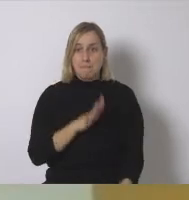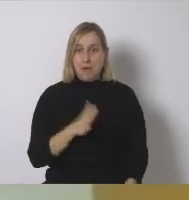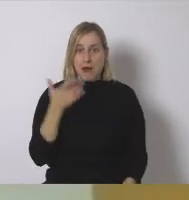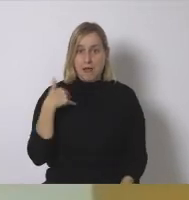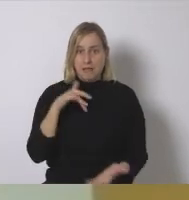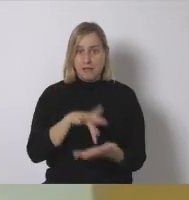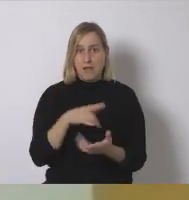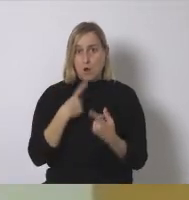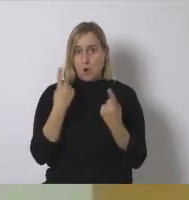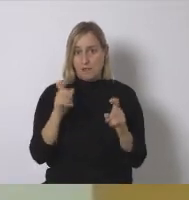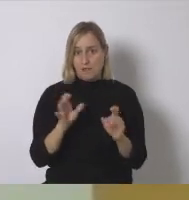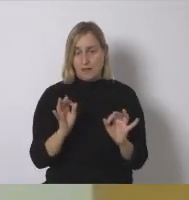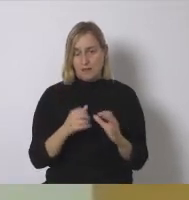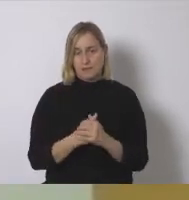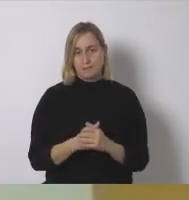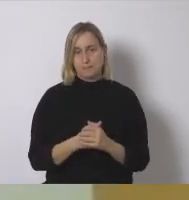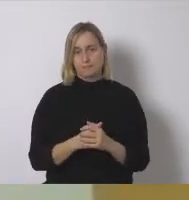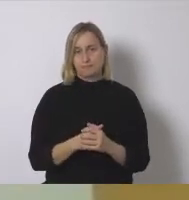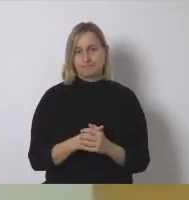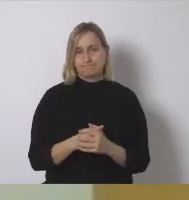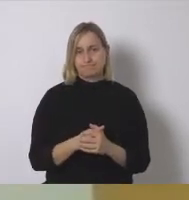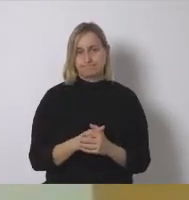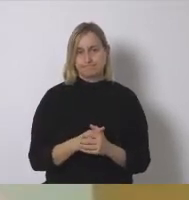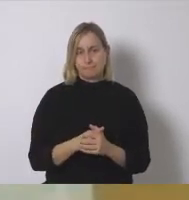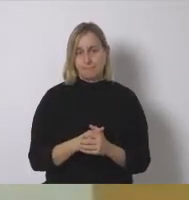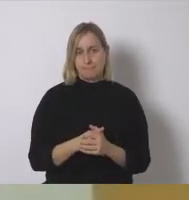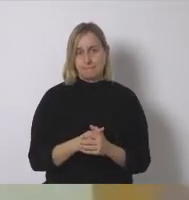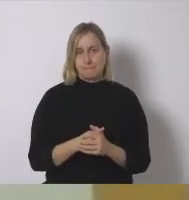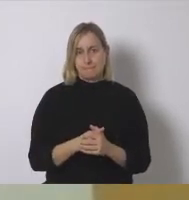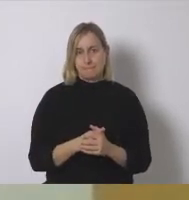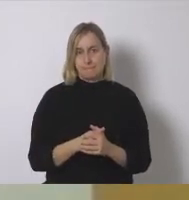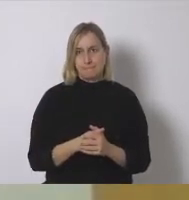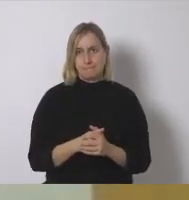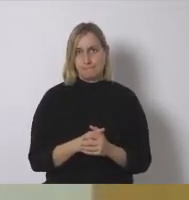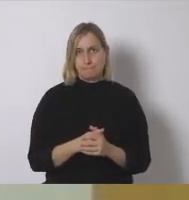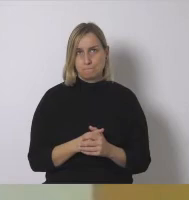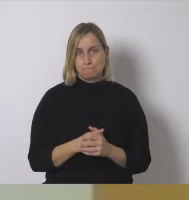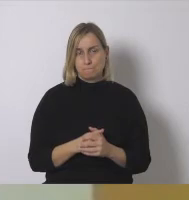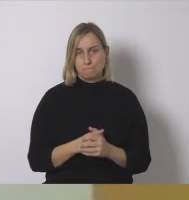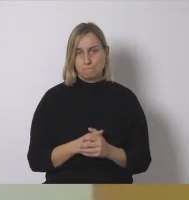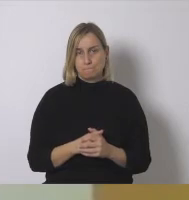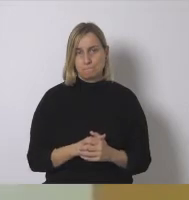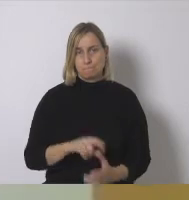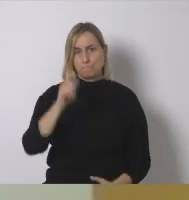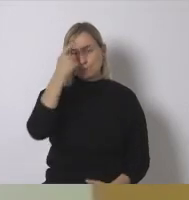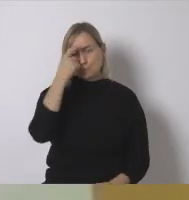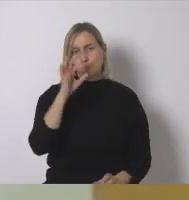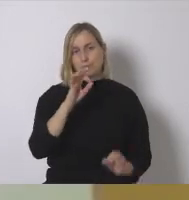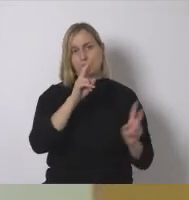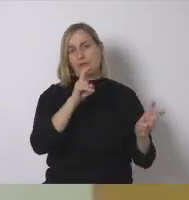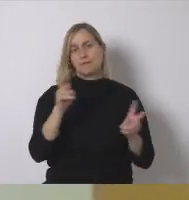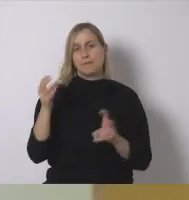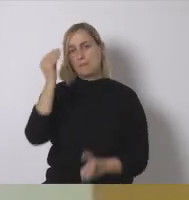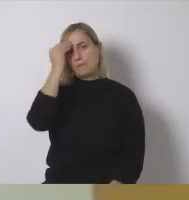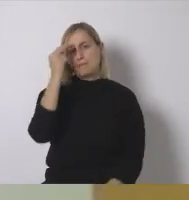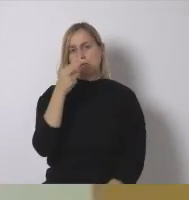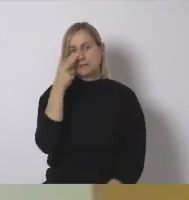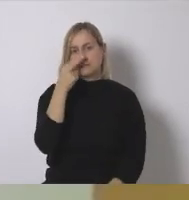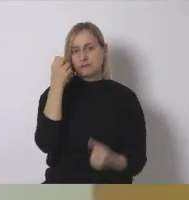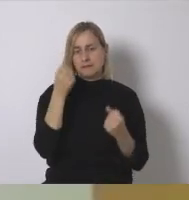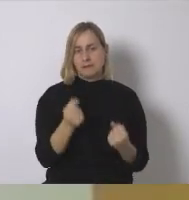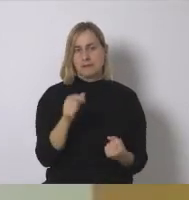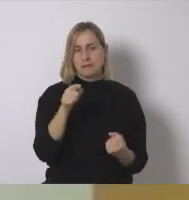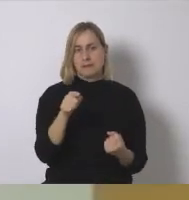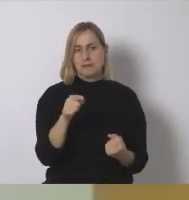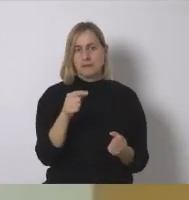ideas para animar el debate aunque me parece que no va a ser necesario animarlo algunos conceptos algunos temas